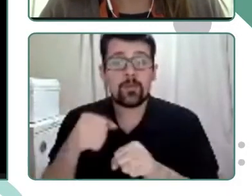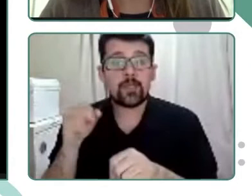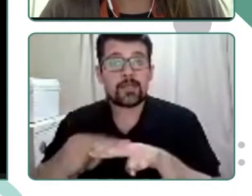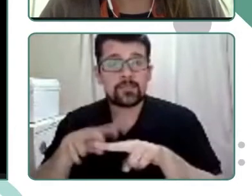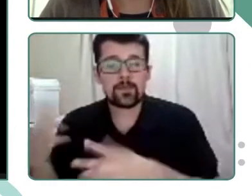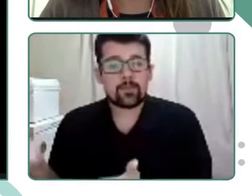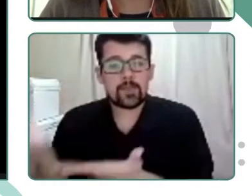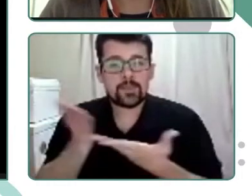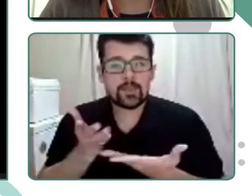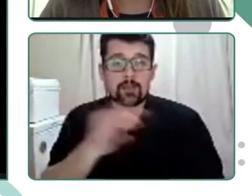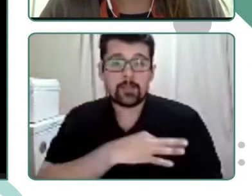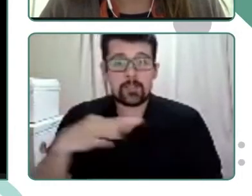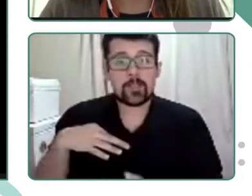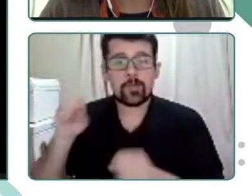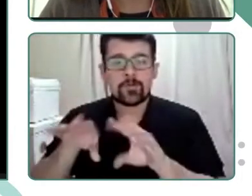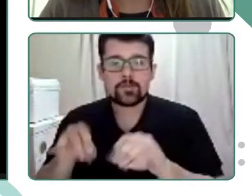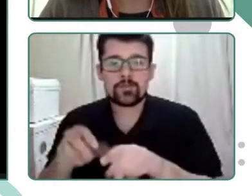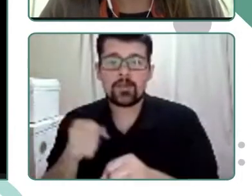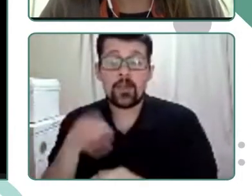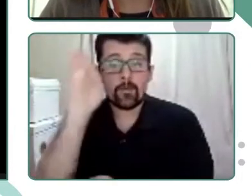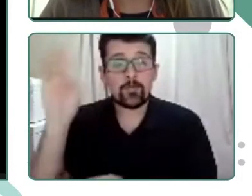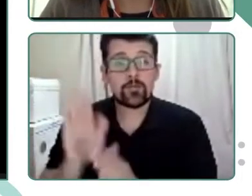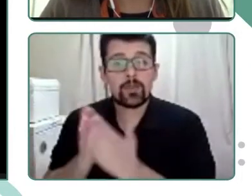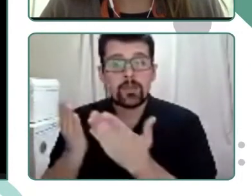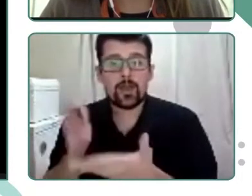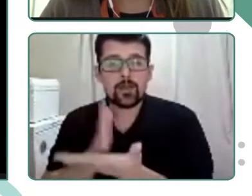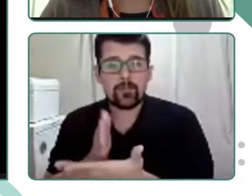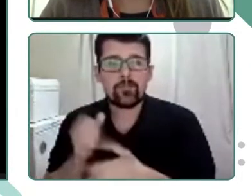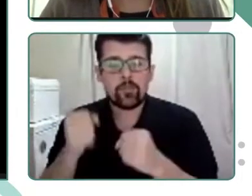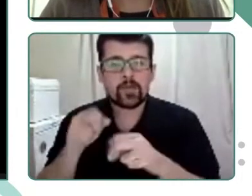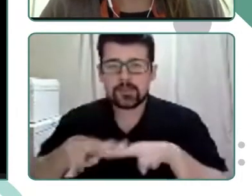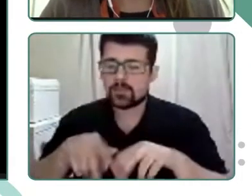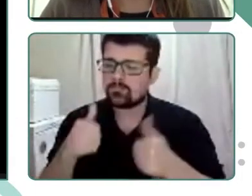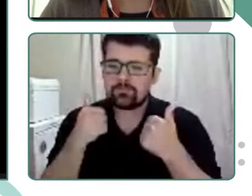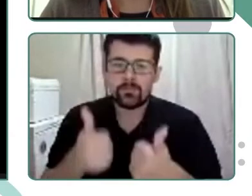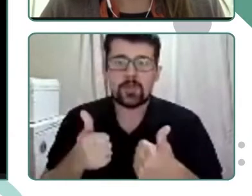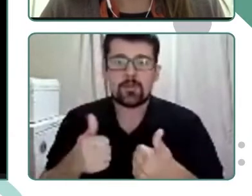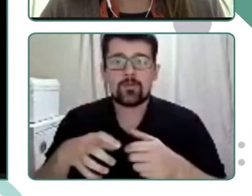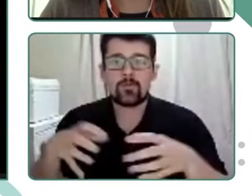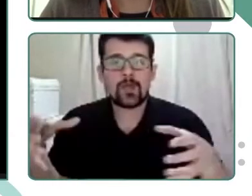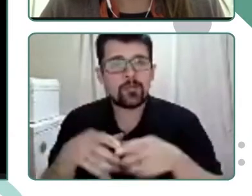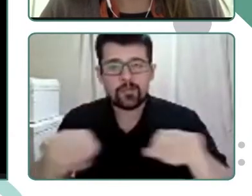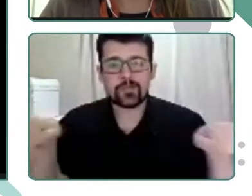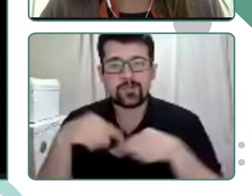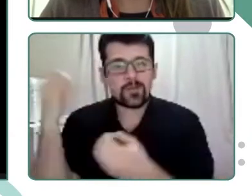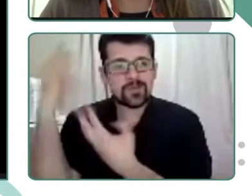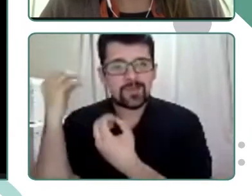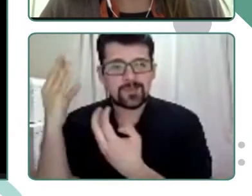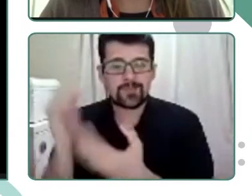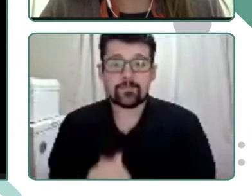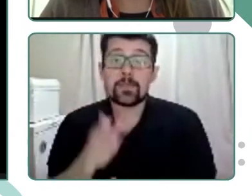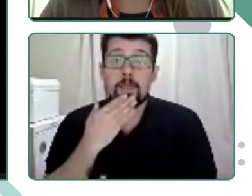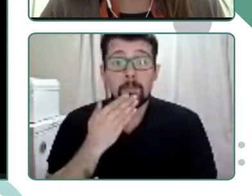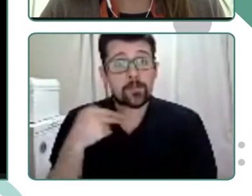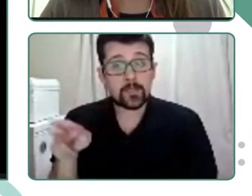otorgada por el Ministerio de Educación para que las bibliotecas funcionen verdaderamente como un centro de recursos de aprendizaje. Además de